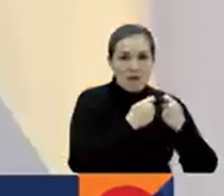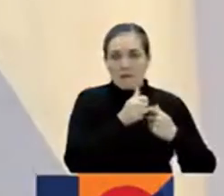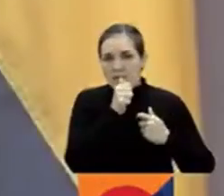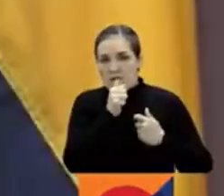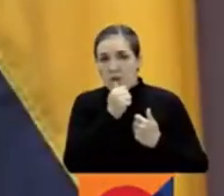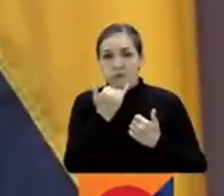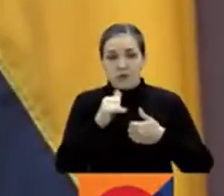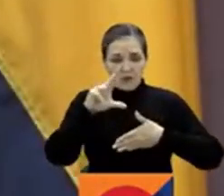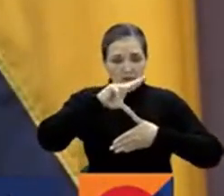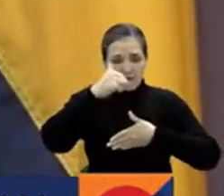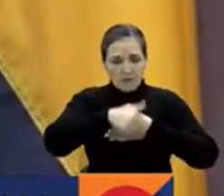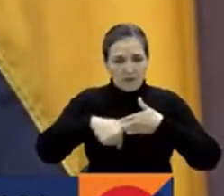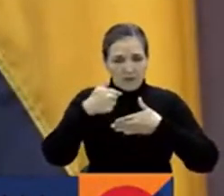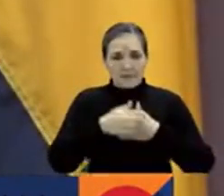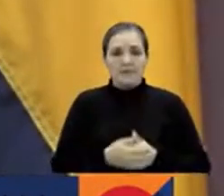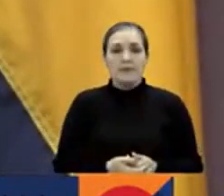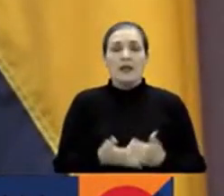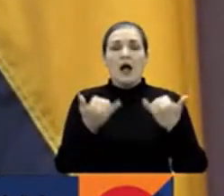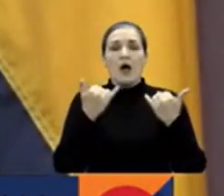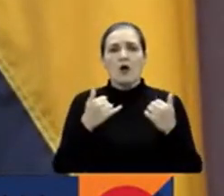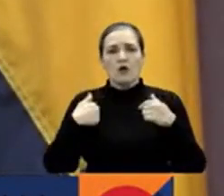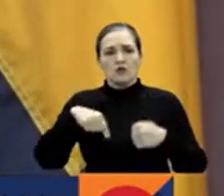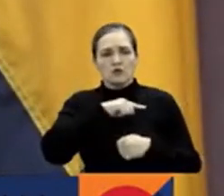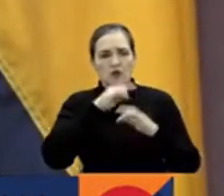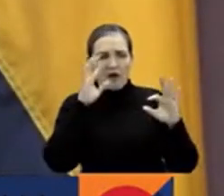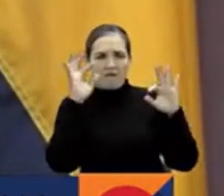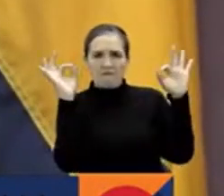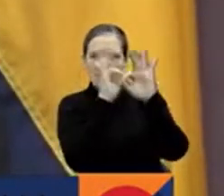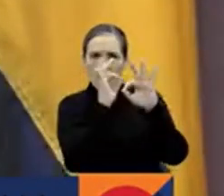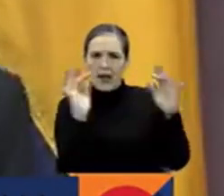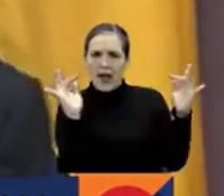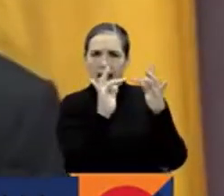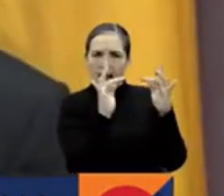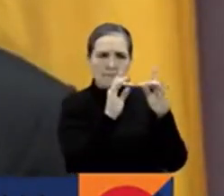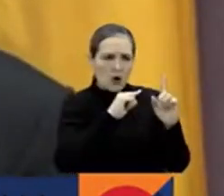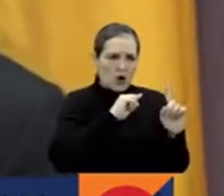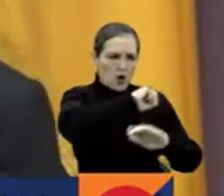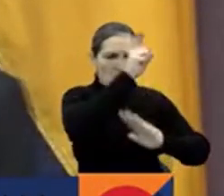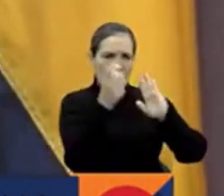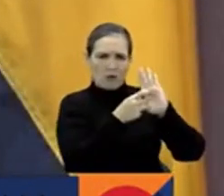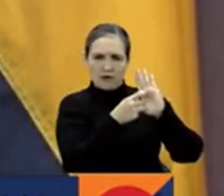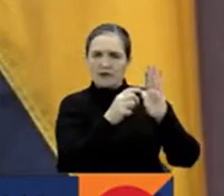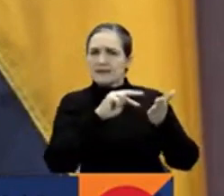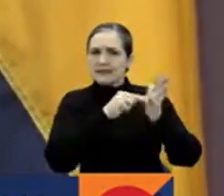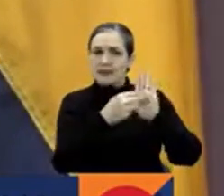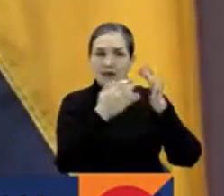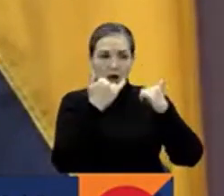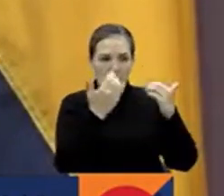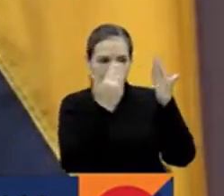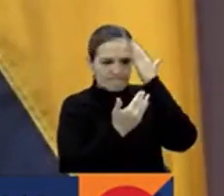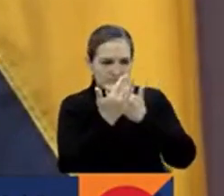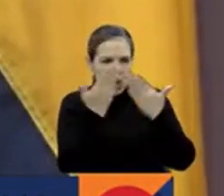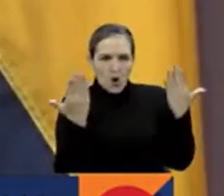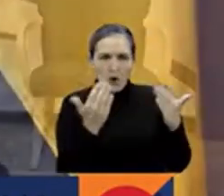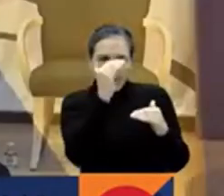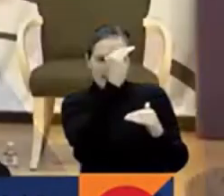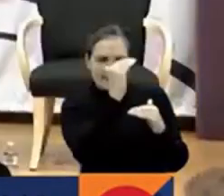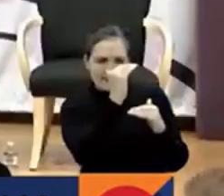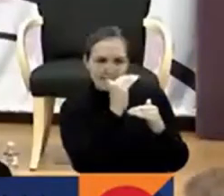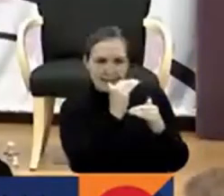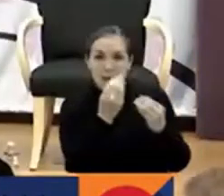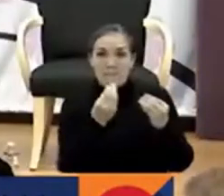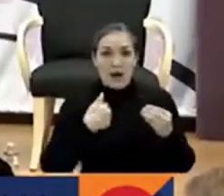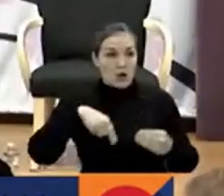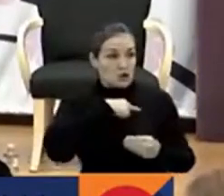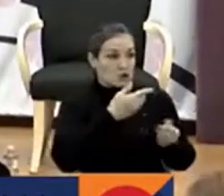continente. Estamos adoptando un enfoque holístico a este desafío permanente. Esto significa que estamos estudiando la forma de reducir aún más la demanda.